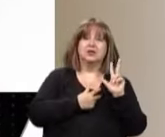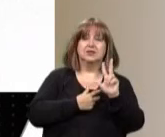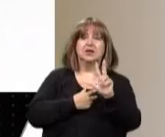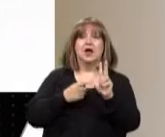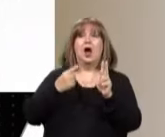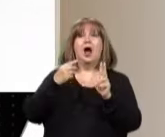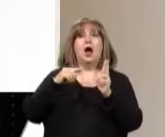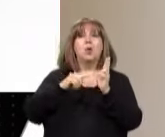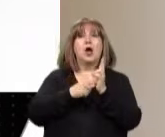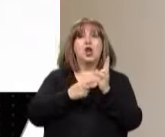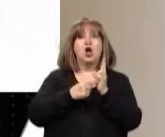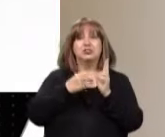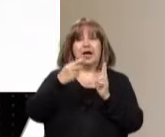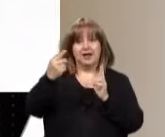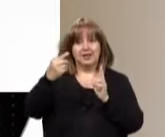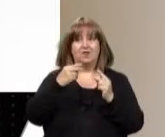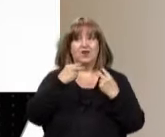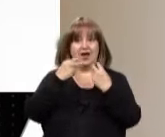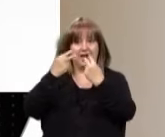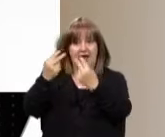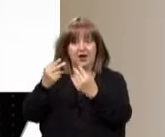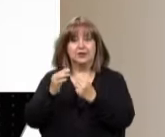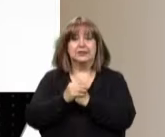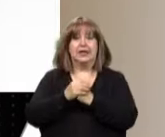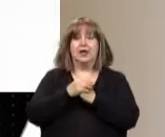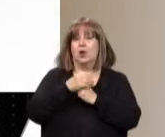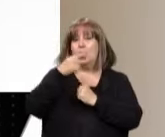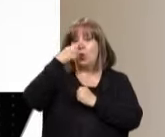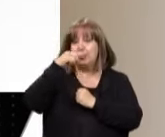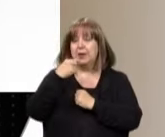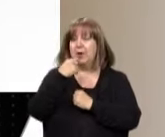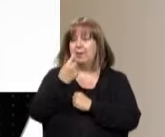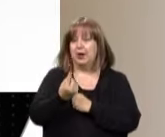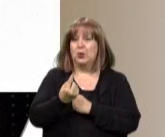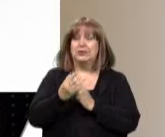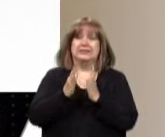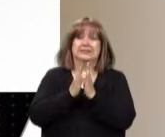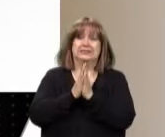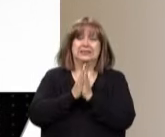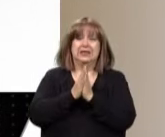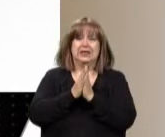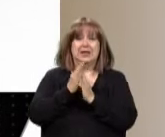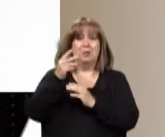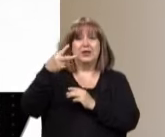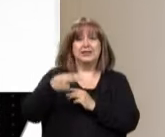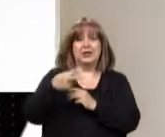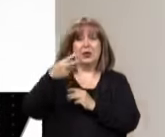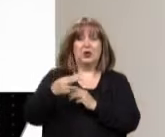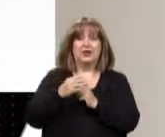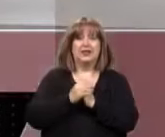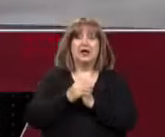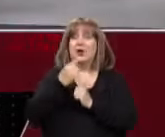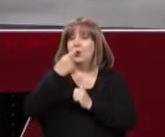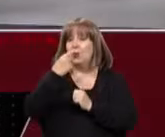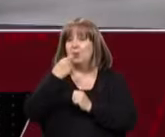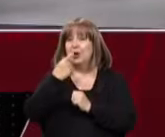Le hago la última porque no es bueno el audio, ni tampoco el ida y vuelta, lamentablemente. Seguramente en otra oportunidad podemos aprovecharlo de otra manera. Pero le hago